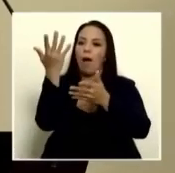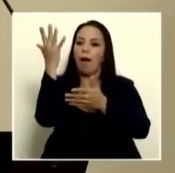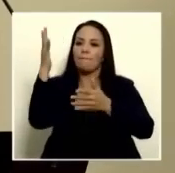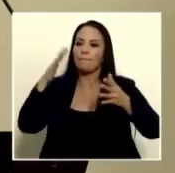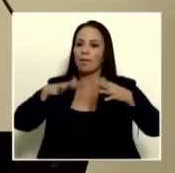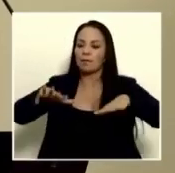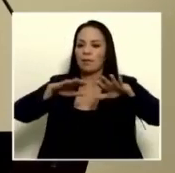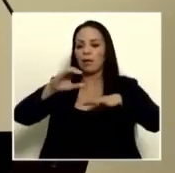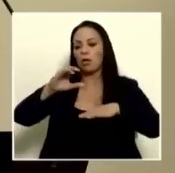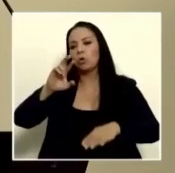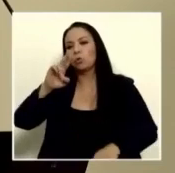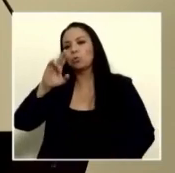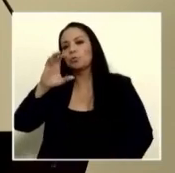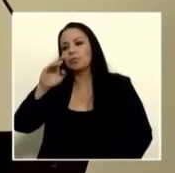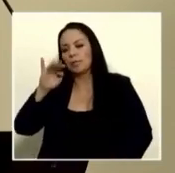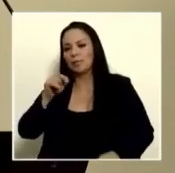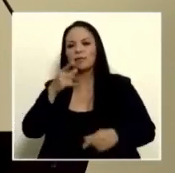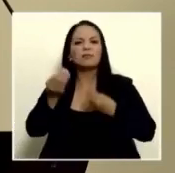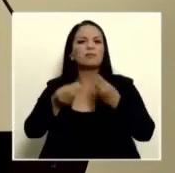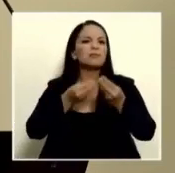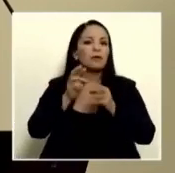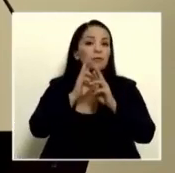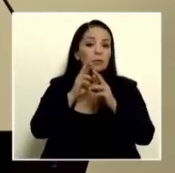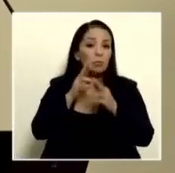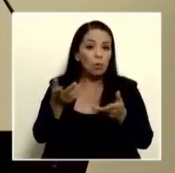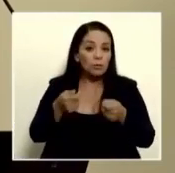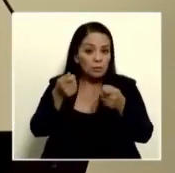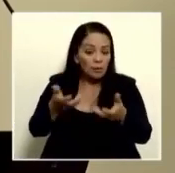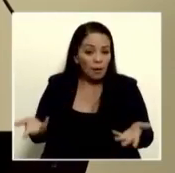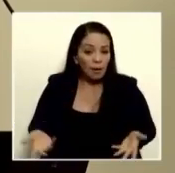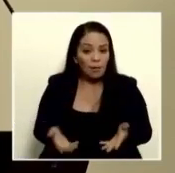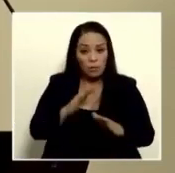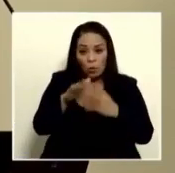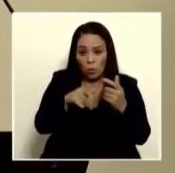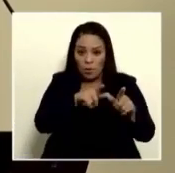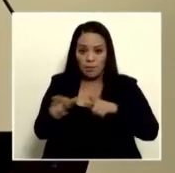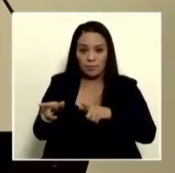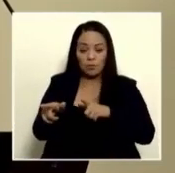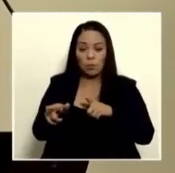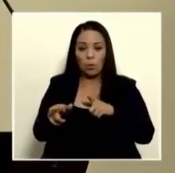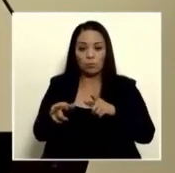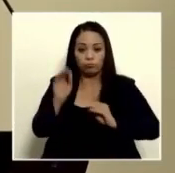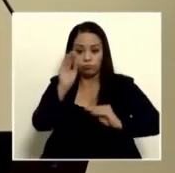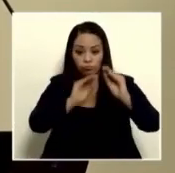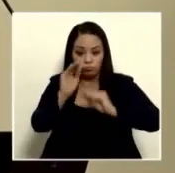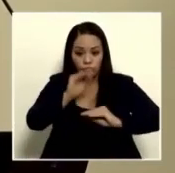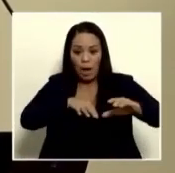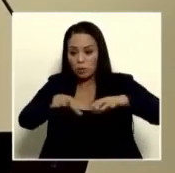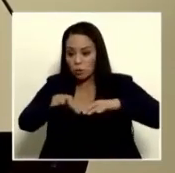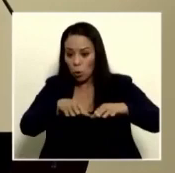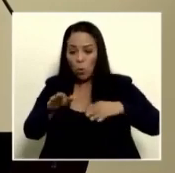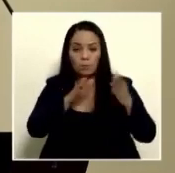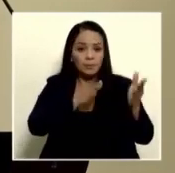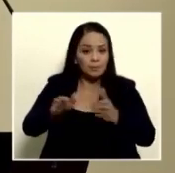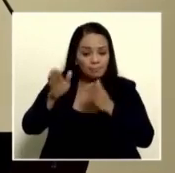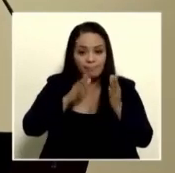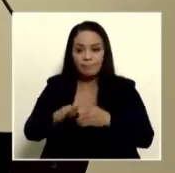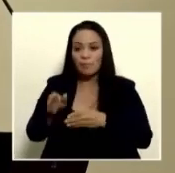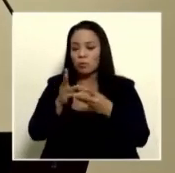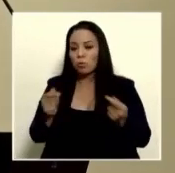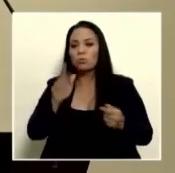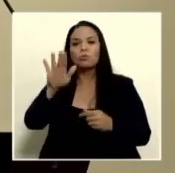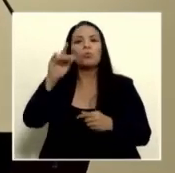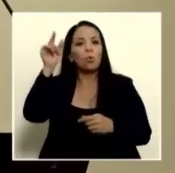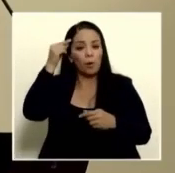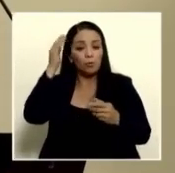cuál va a ser la respuesta a esta notificación y si ya están listos todos los planes remediales acciones o ya sabe su gobierno